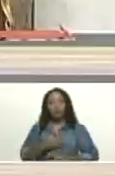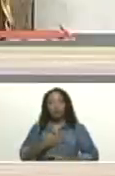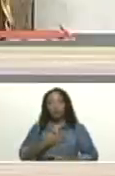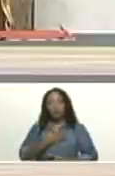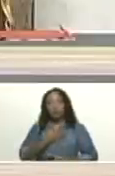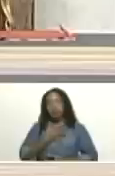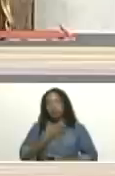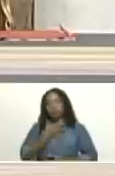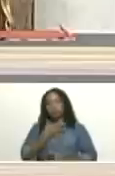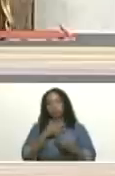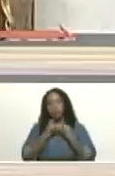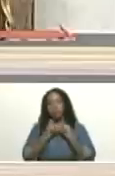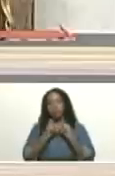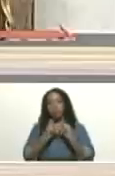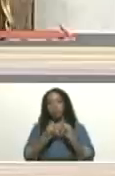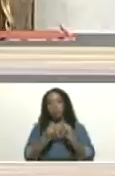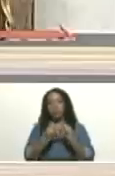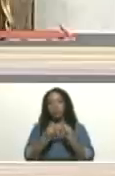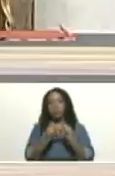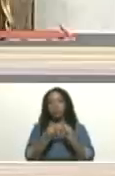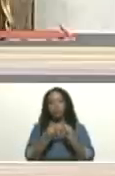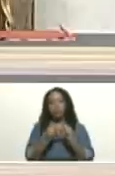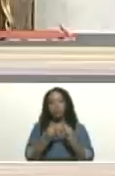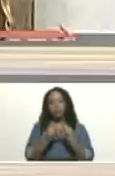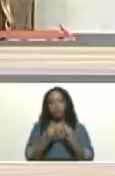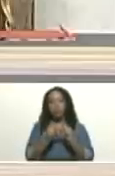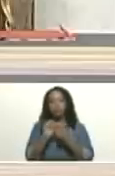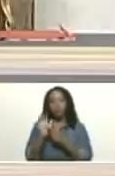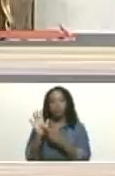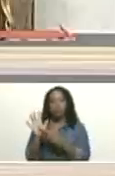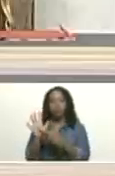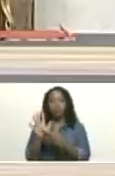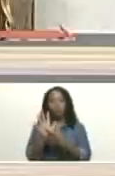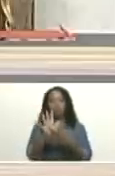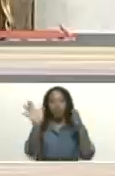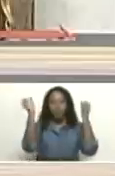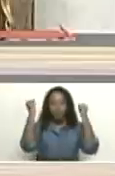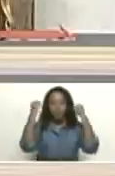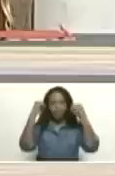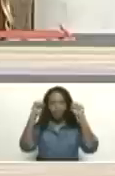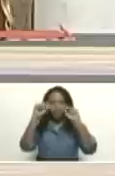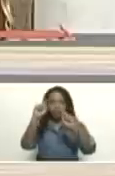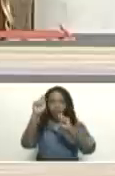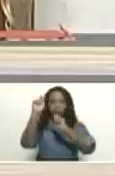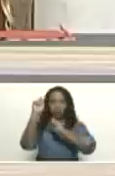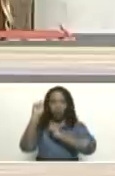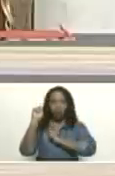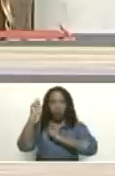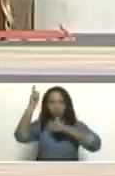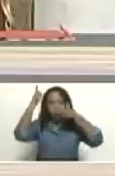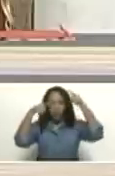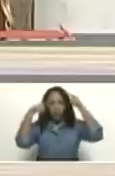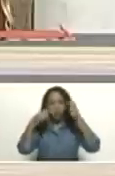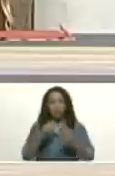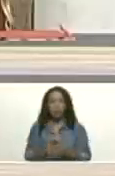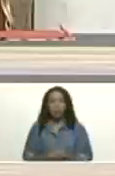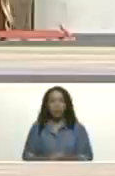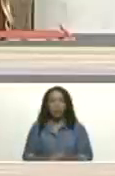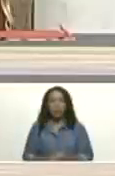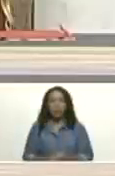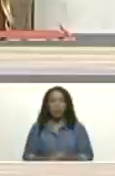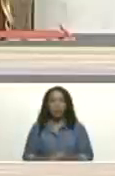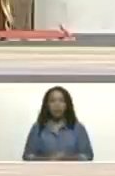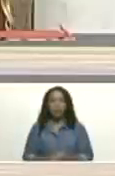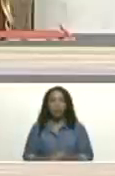permanentemente en el ejemplo práctico en el legado de nuestro comandante Hugo Chávez. La